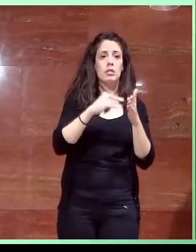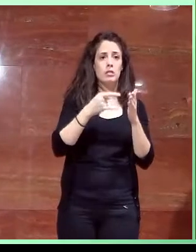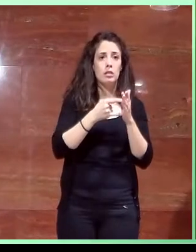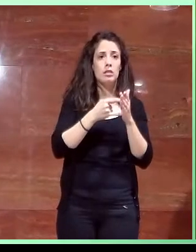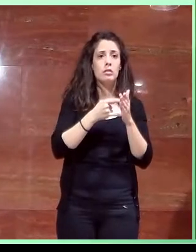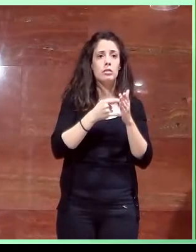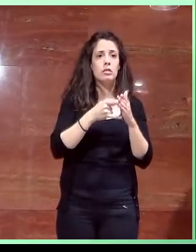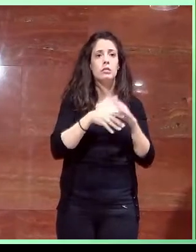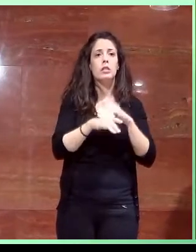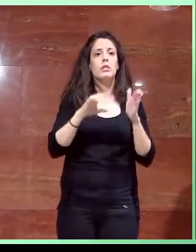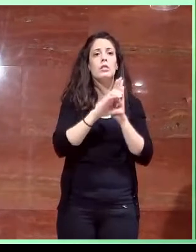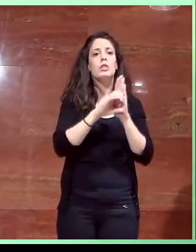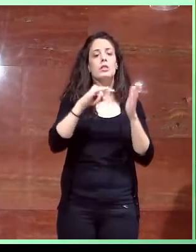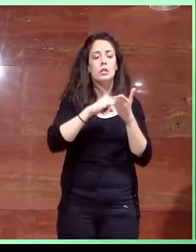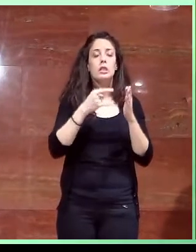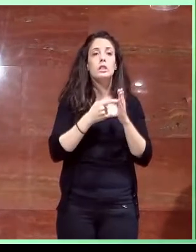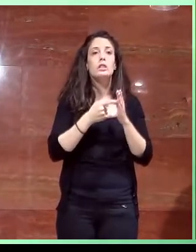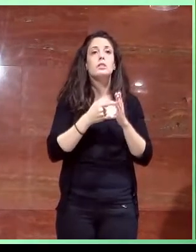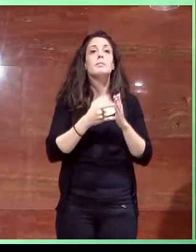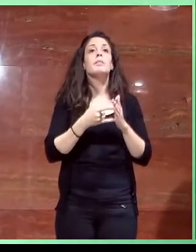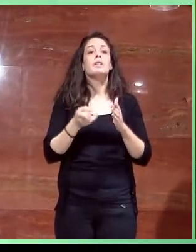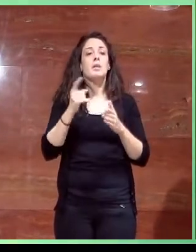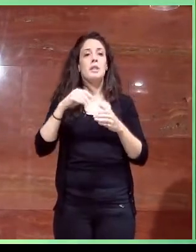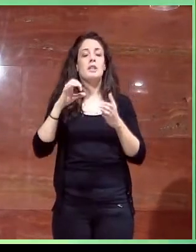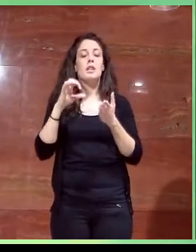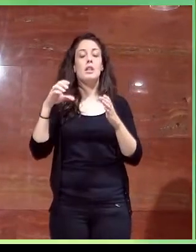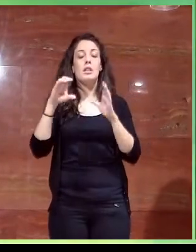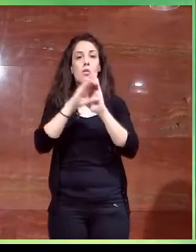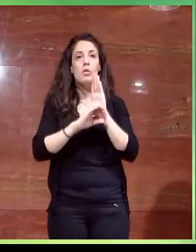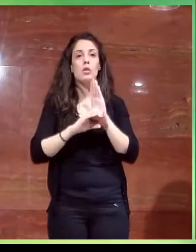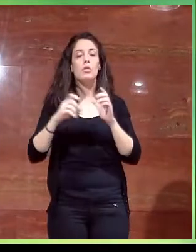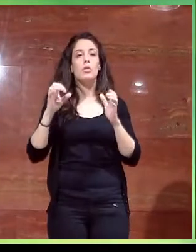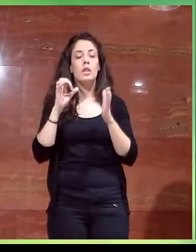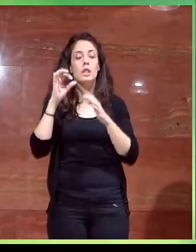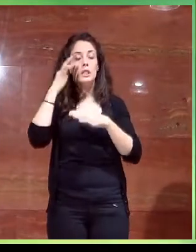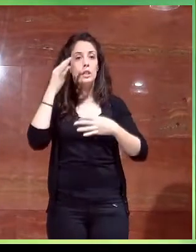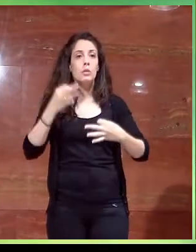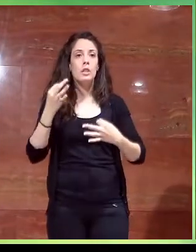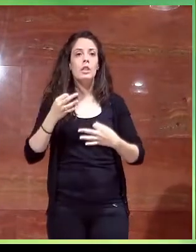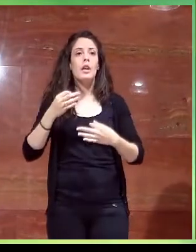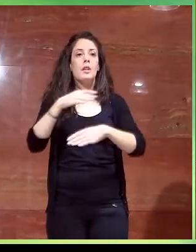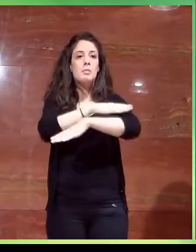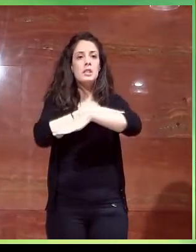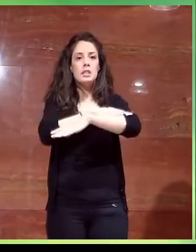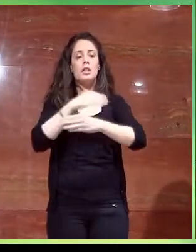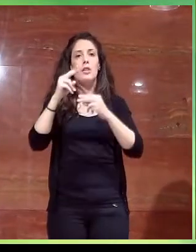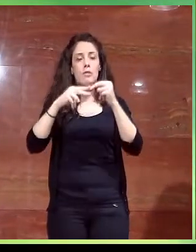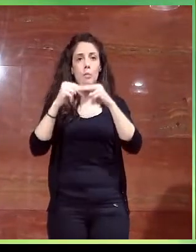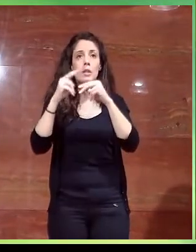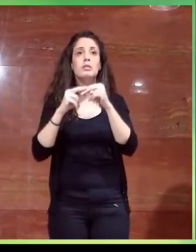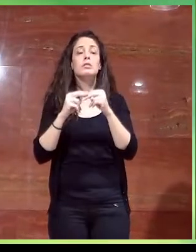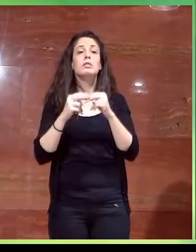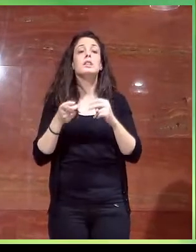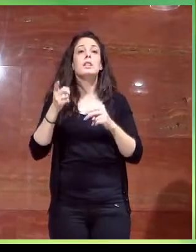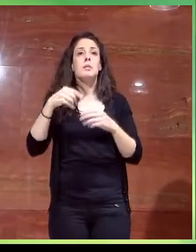miembros de la comisión técnica del requisito de seguridad, utilización y accesibilidad creada por el Ministerio de Fomento, son representantes